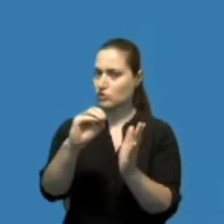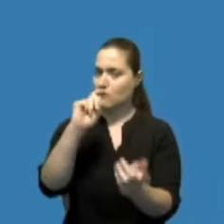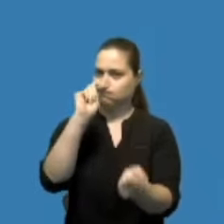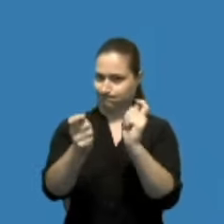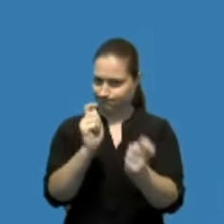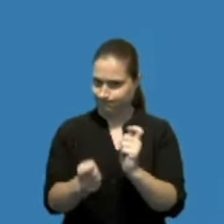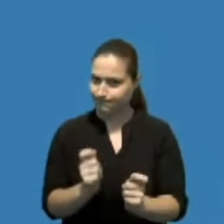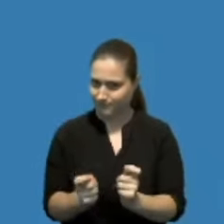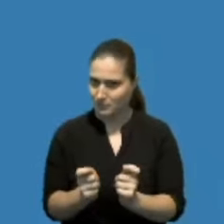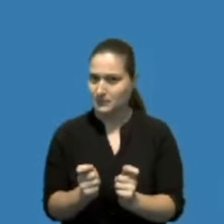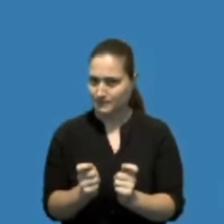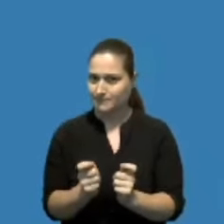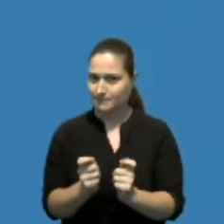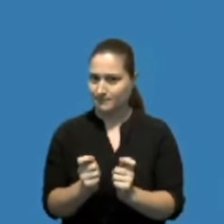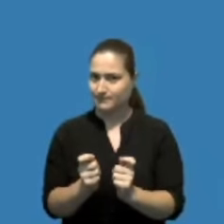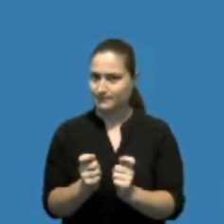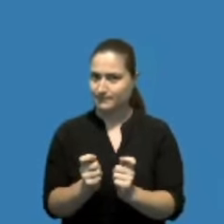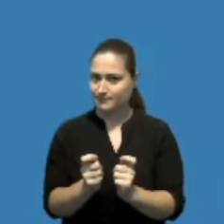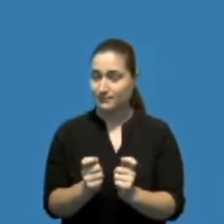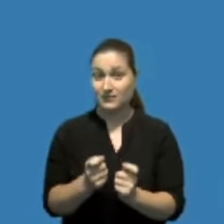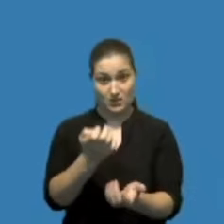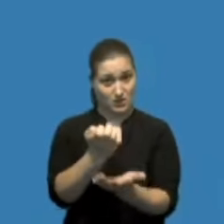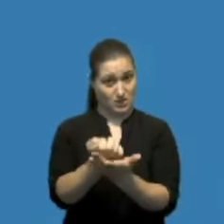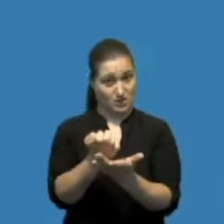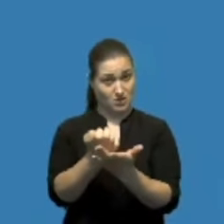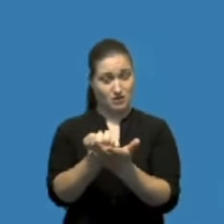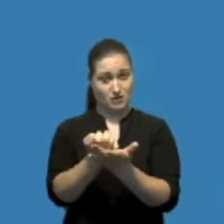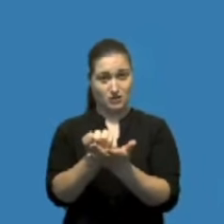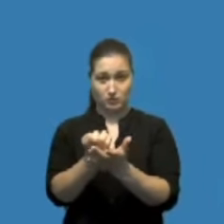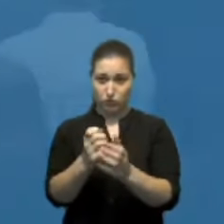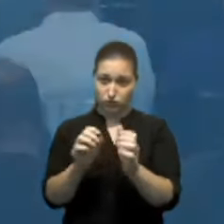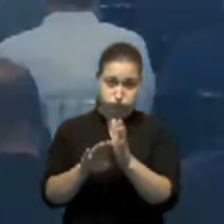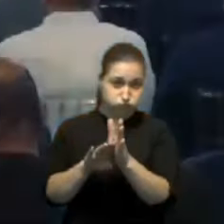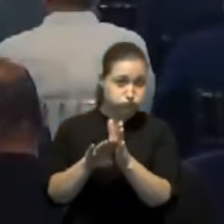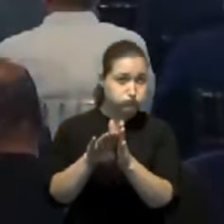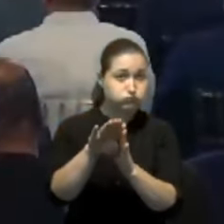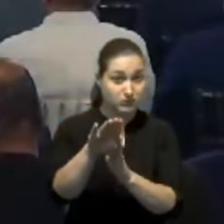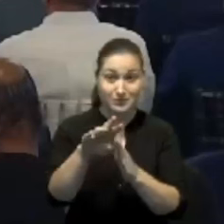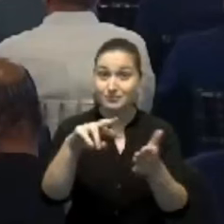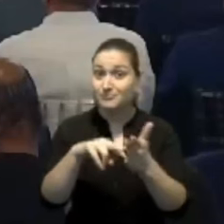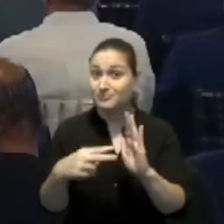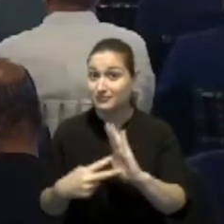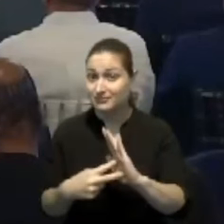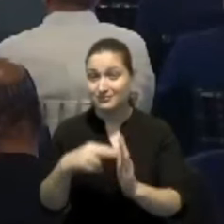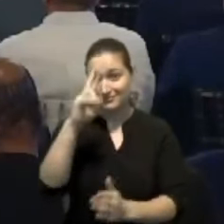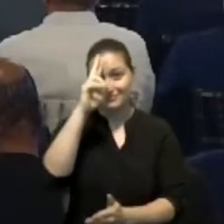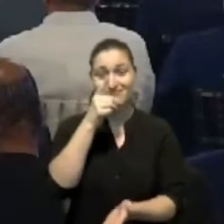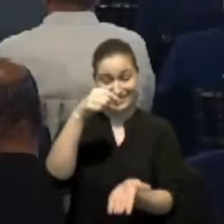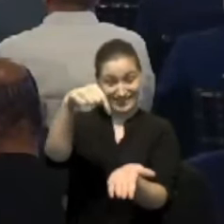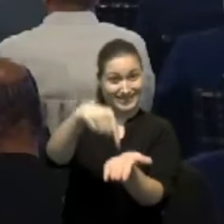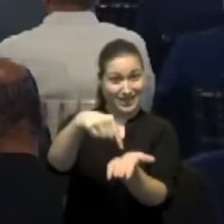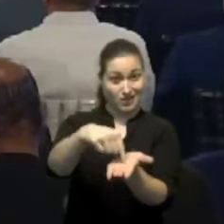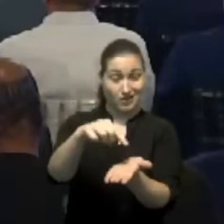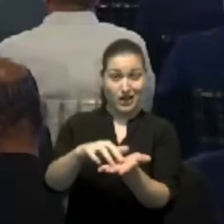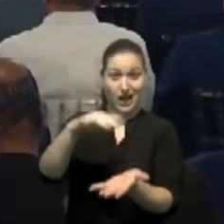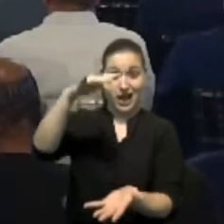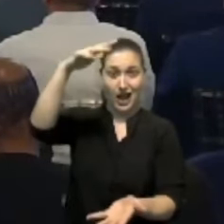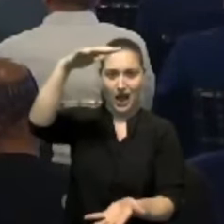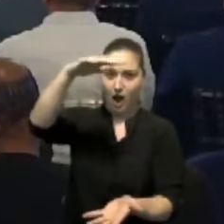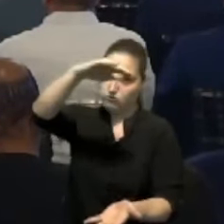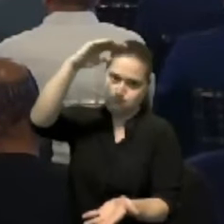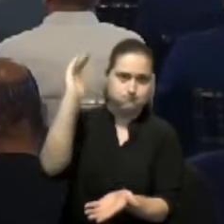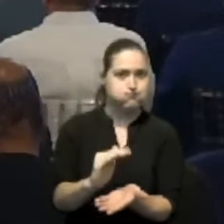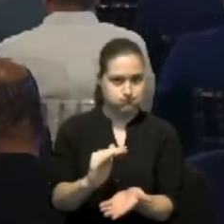dominicana es sostenible, la República Dominicana debe de reducir el endeudamiento como un mecanismo para